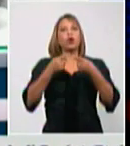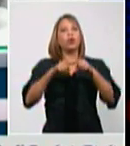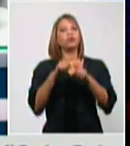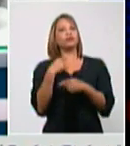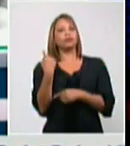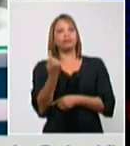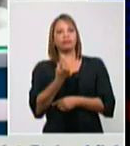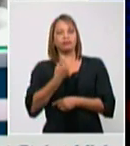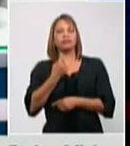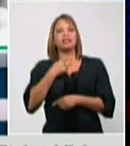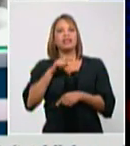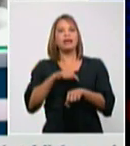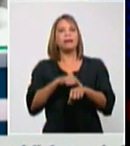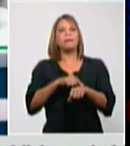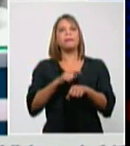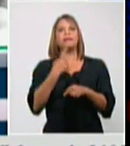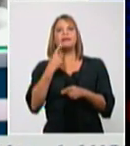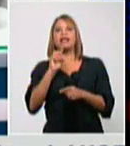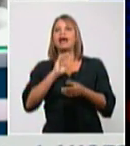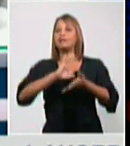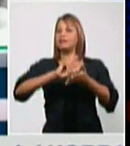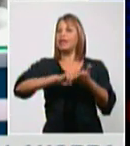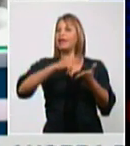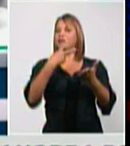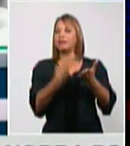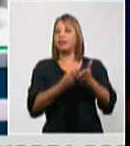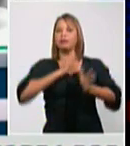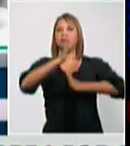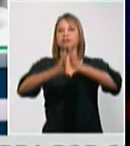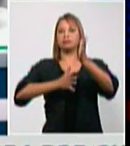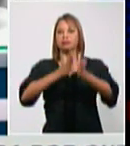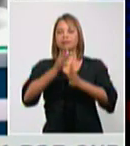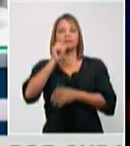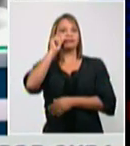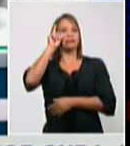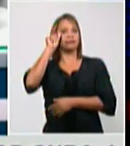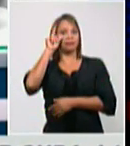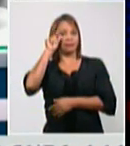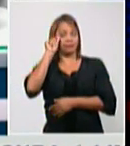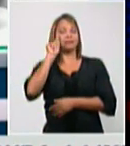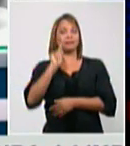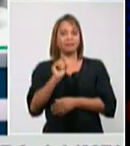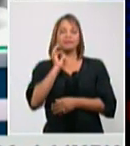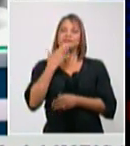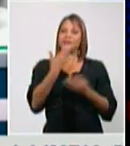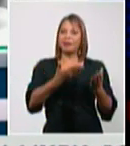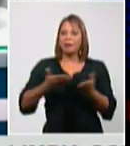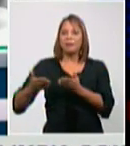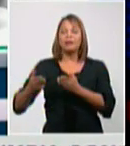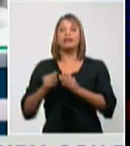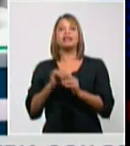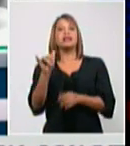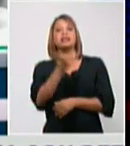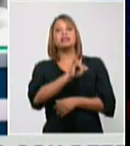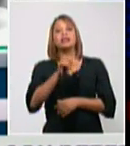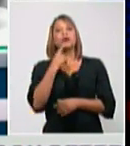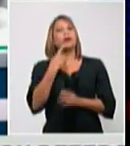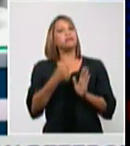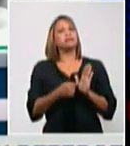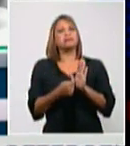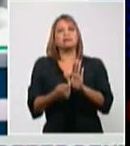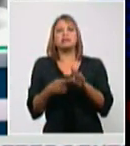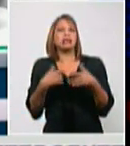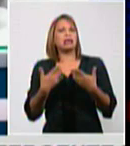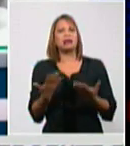informativa la intérprete de lengua de señas, Marilei Miserrepilado, bienvenida, y tengo el gusto de presentar en el